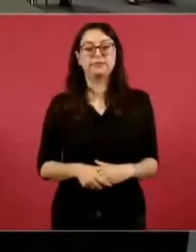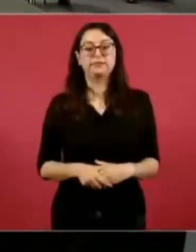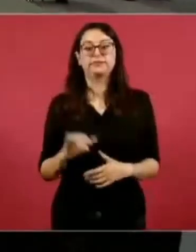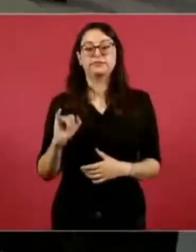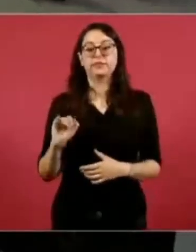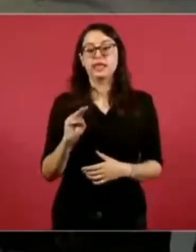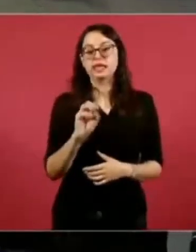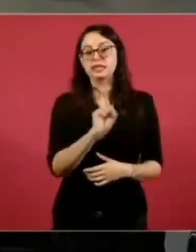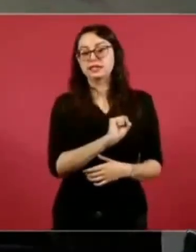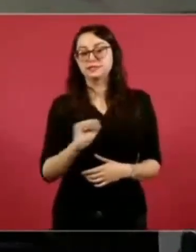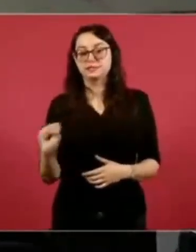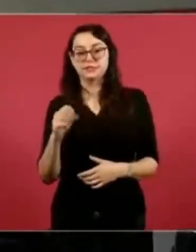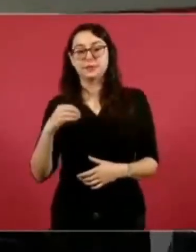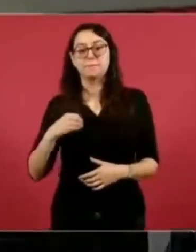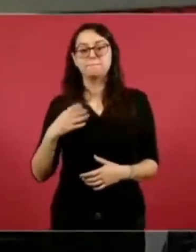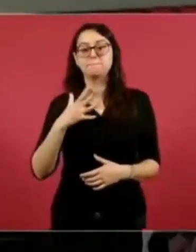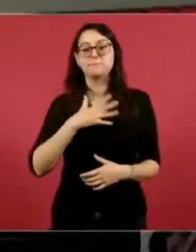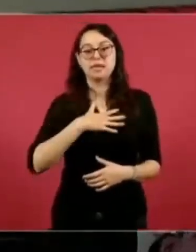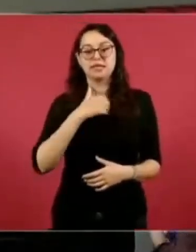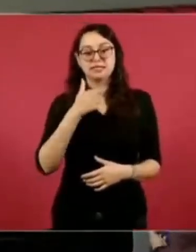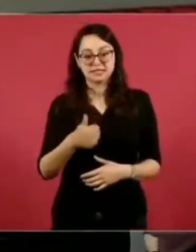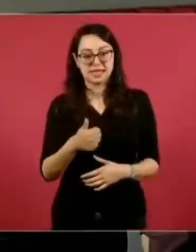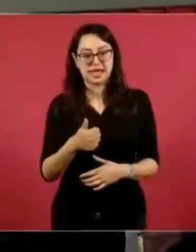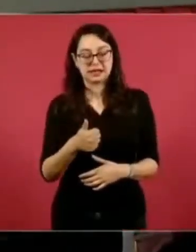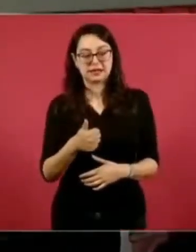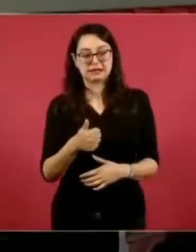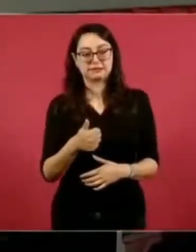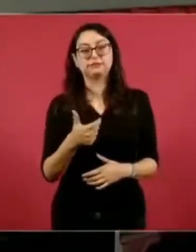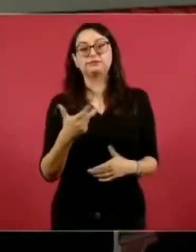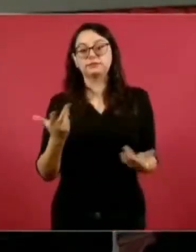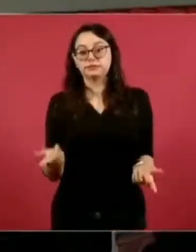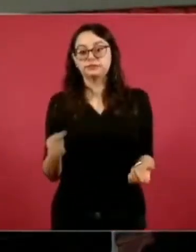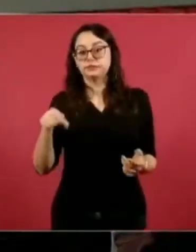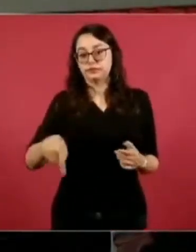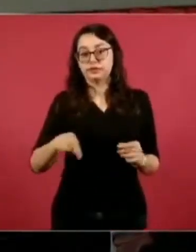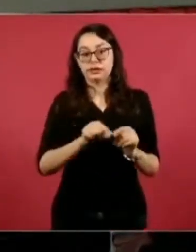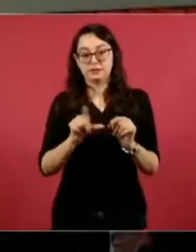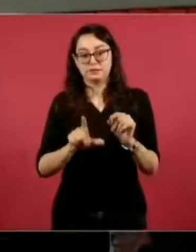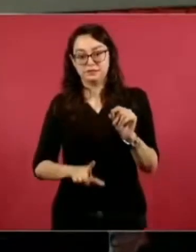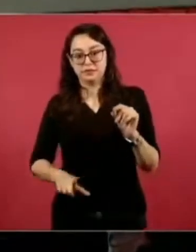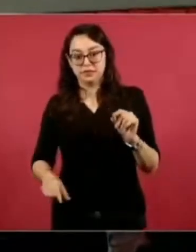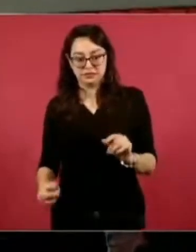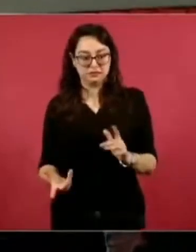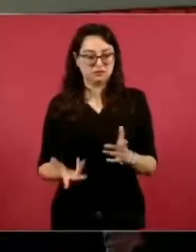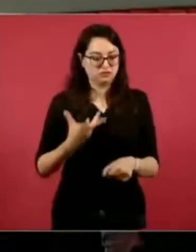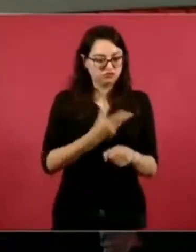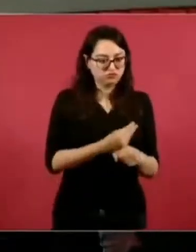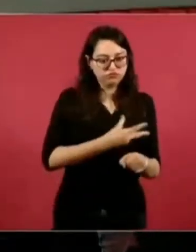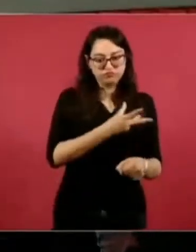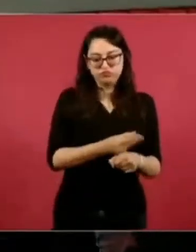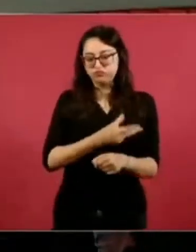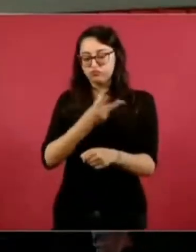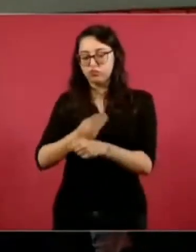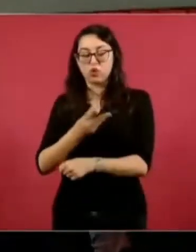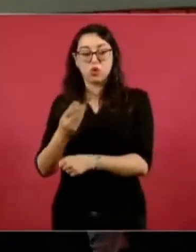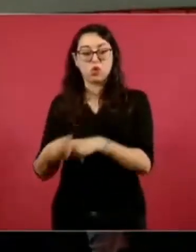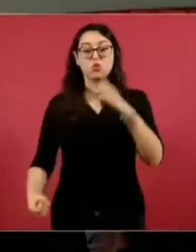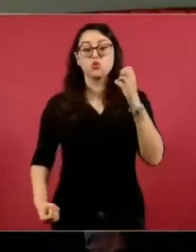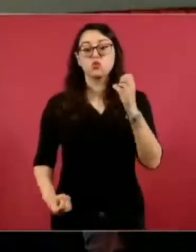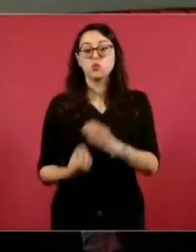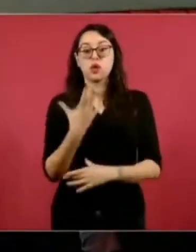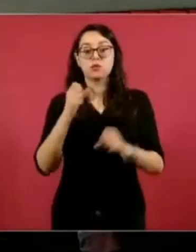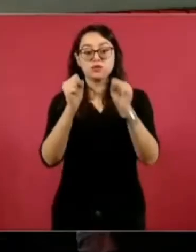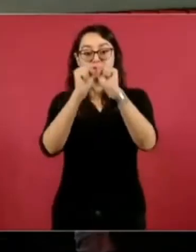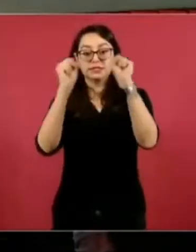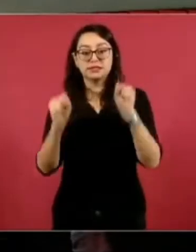del INSS Bienestar y nos referimos a que se está construyendo en México el mejor sistema de salud del mundo, ¿a qué